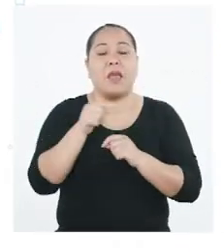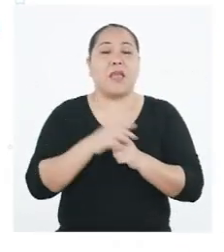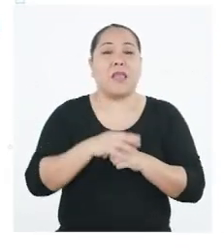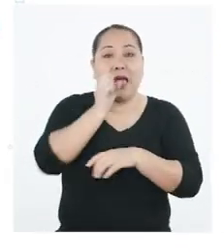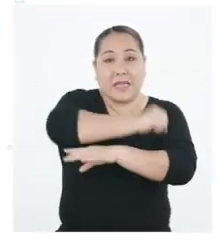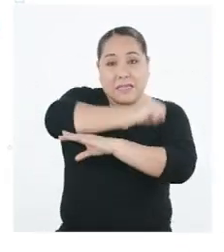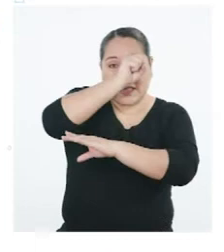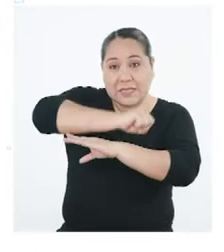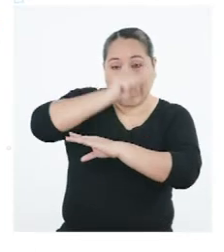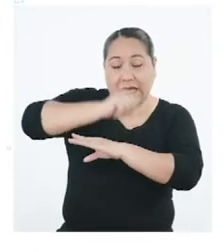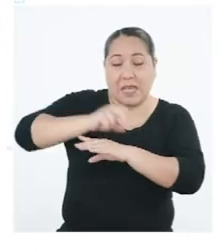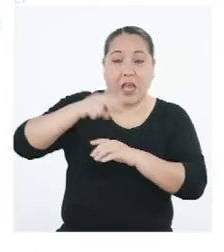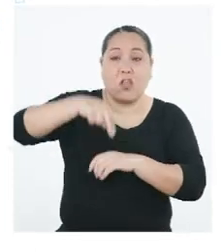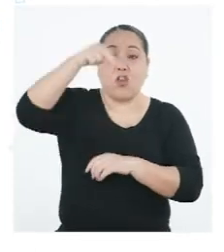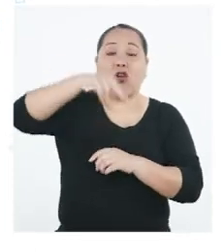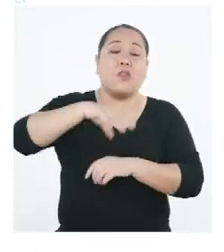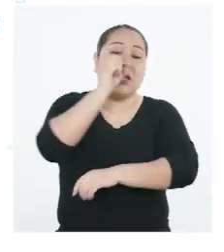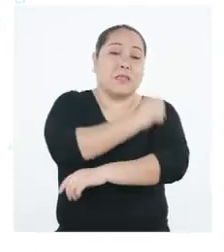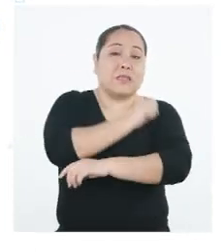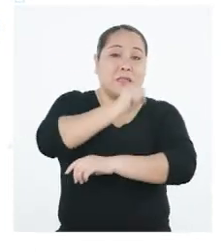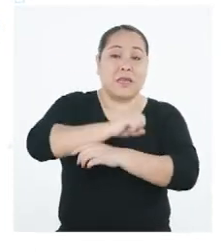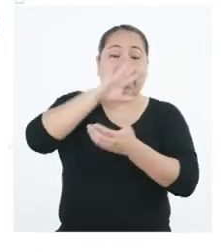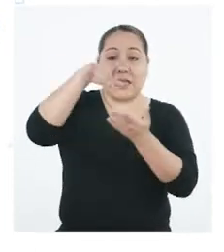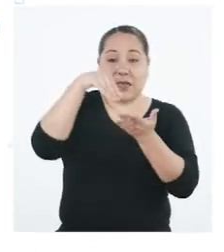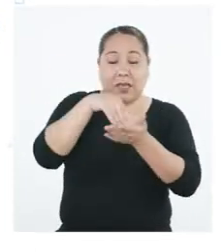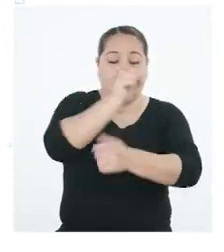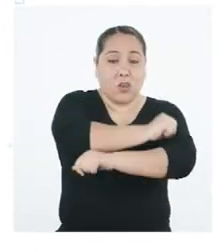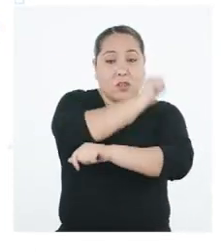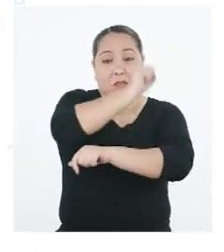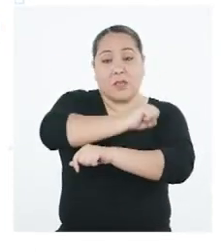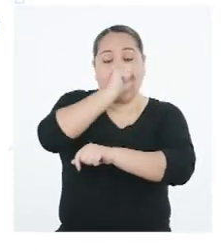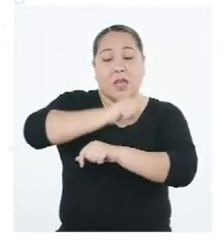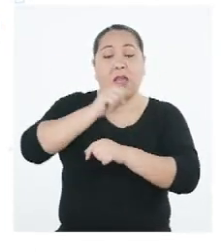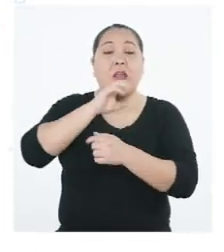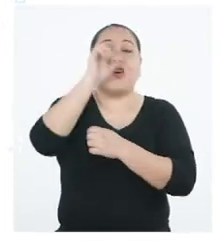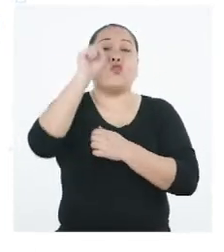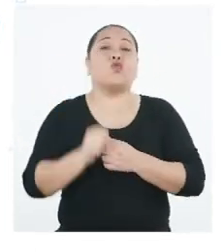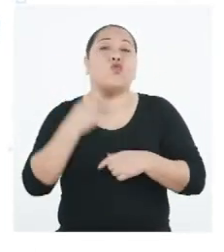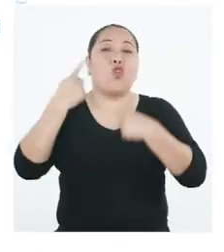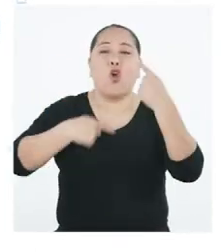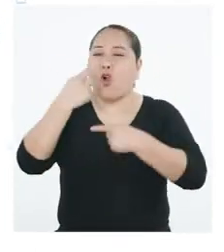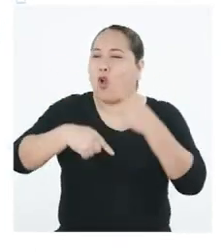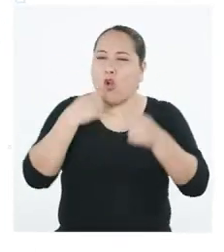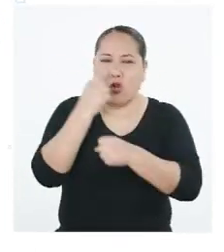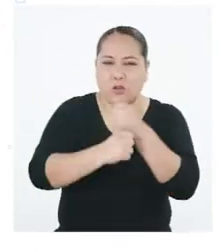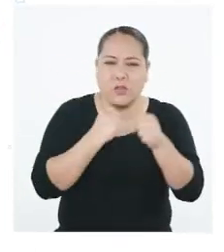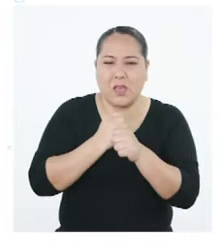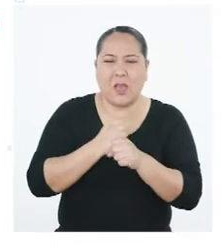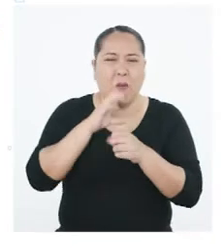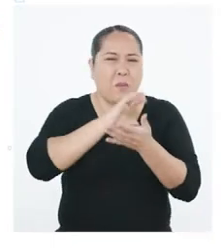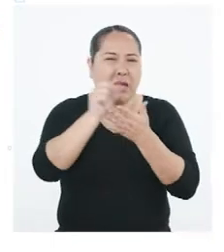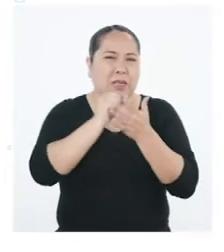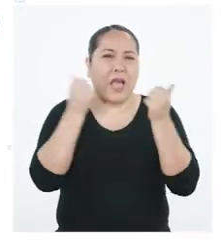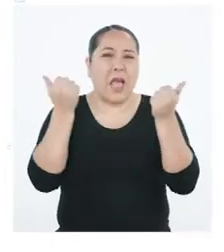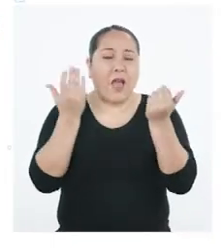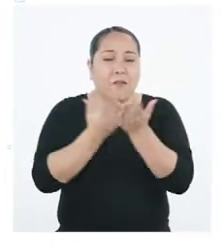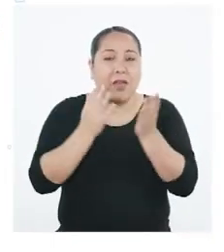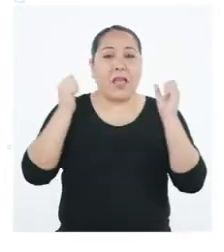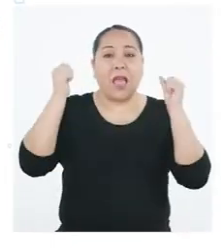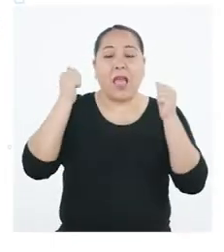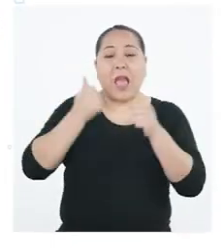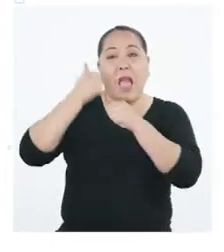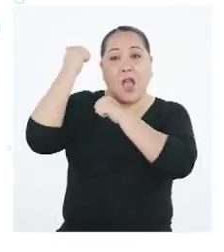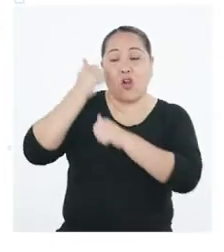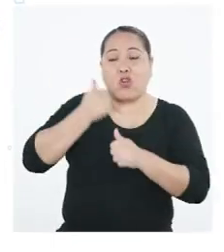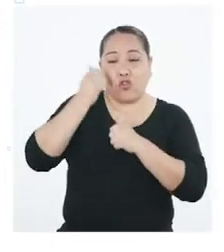Sierra Norte, Sierra Centro y Sierra Sur todos los años. Entre los meses de abril y agosto, en